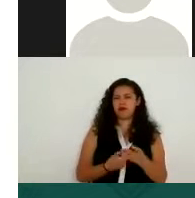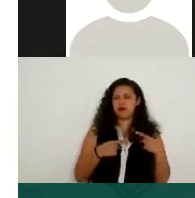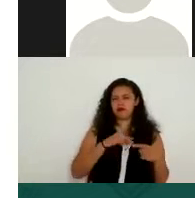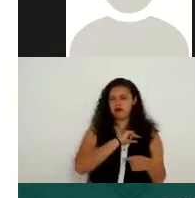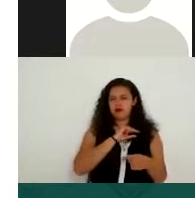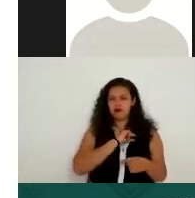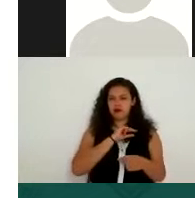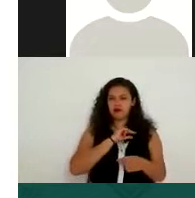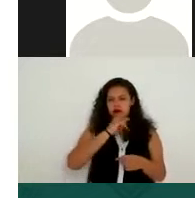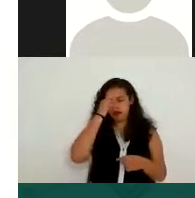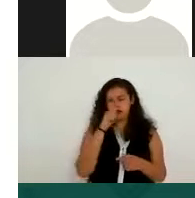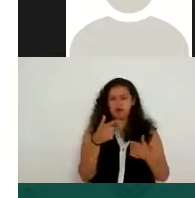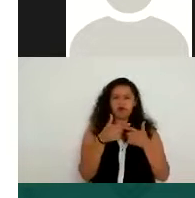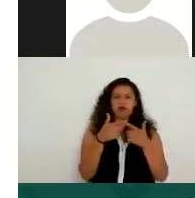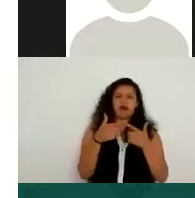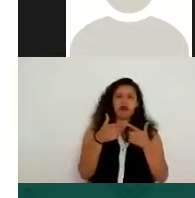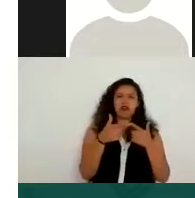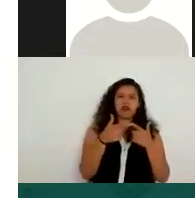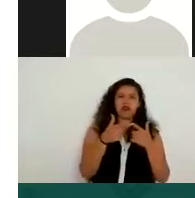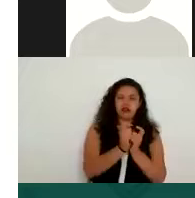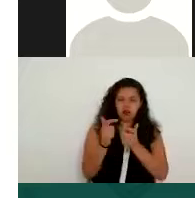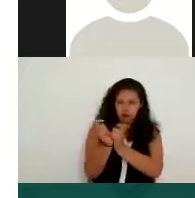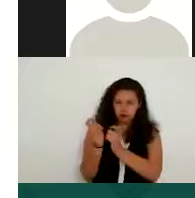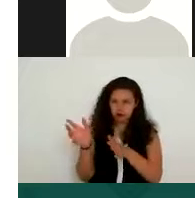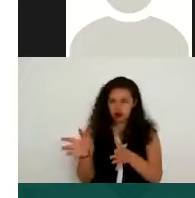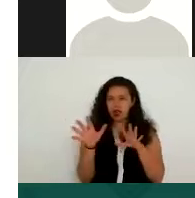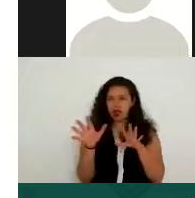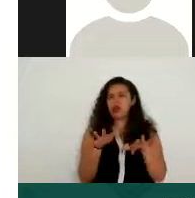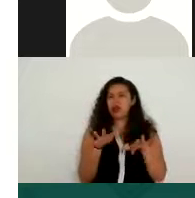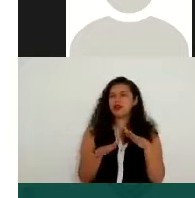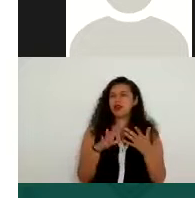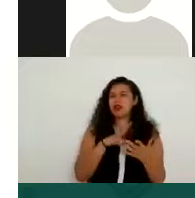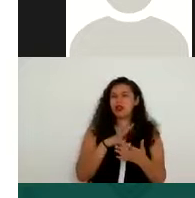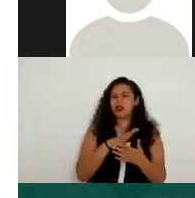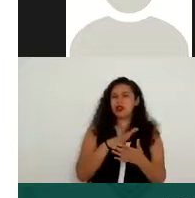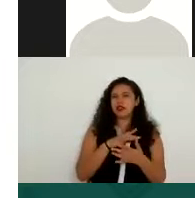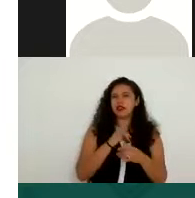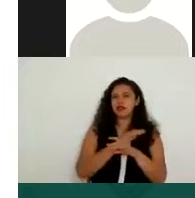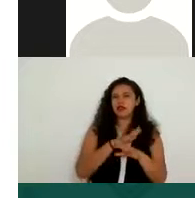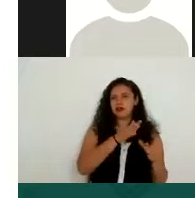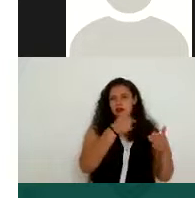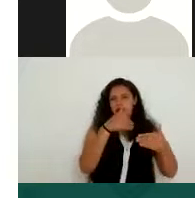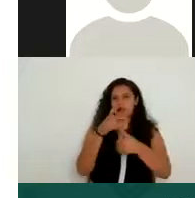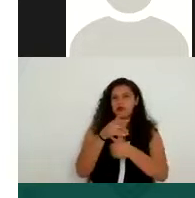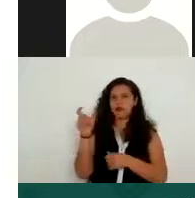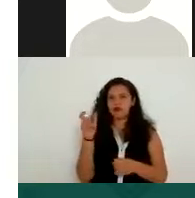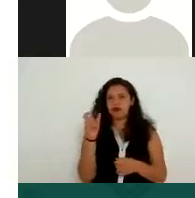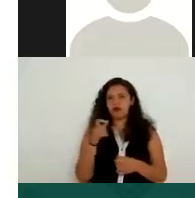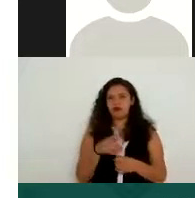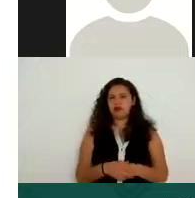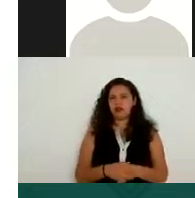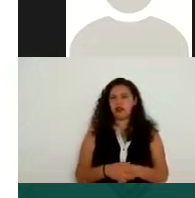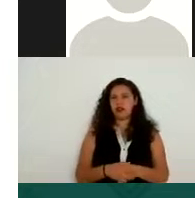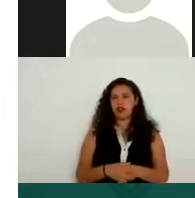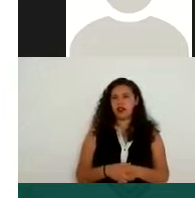lucro entonces pues hay muchas veces que se recaban los datos con la finalidad de que se pueda hacer un